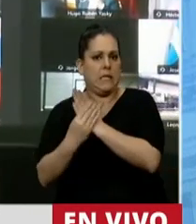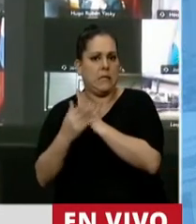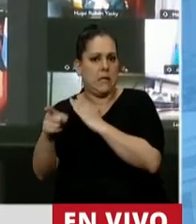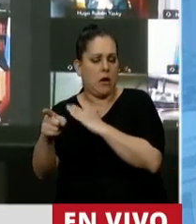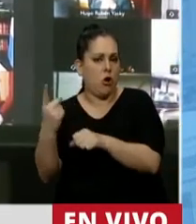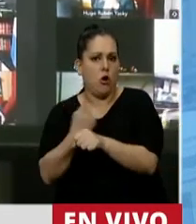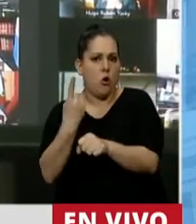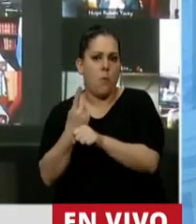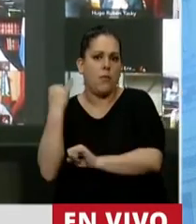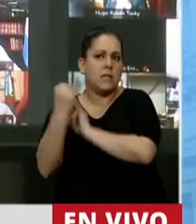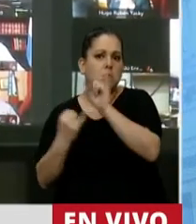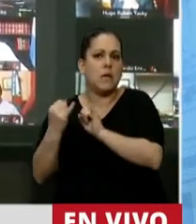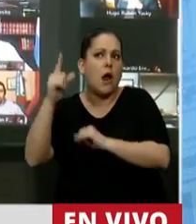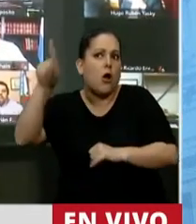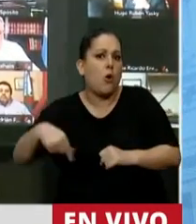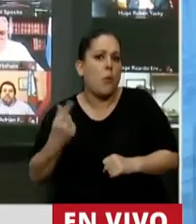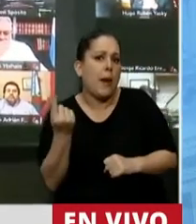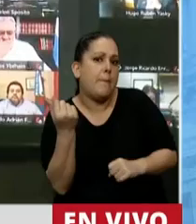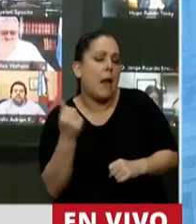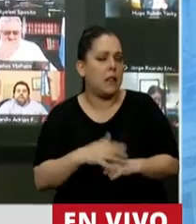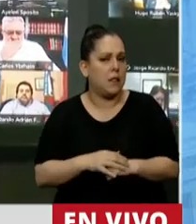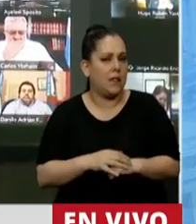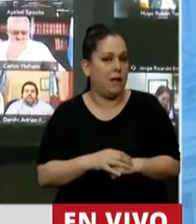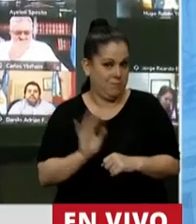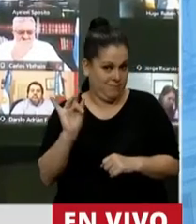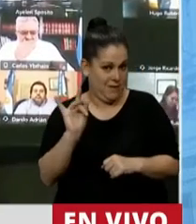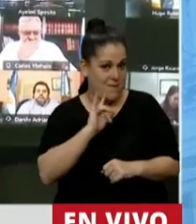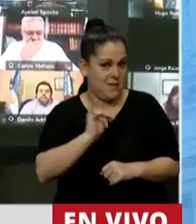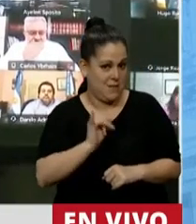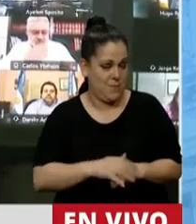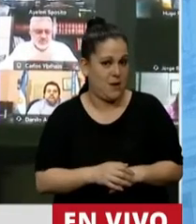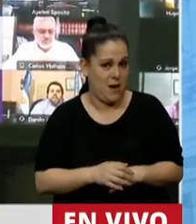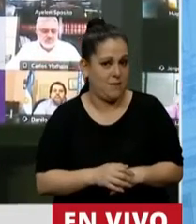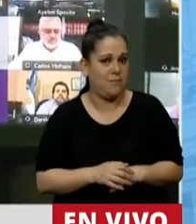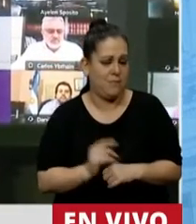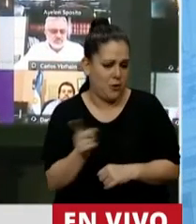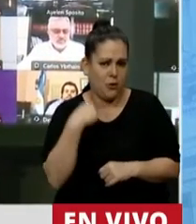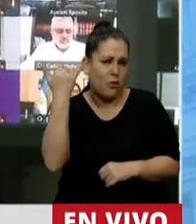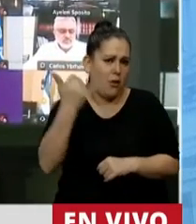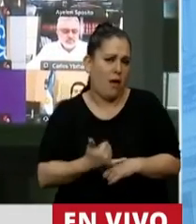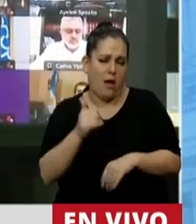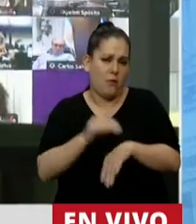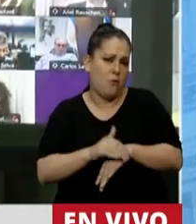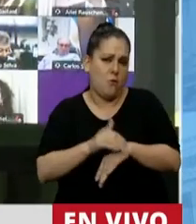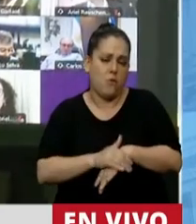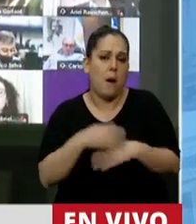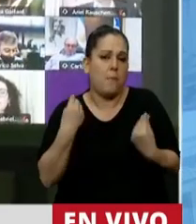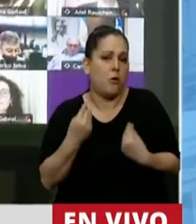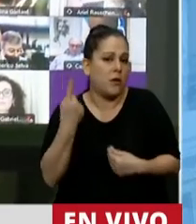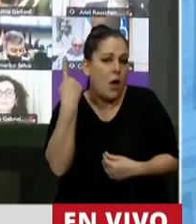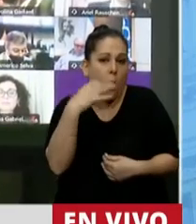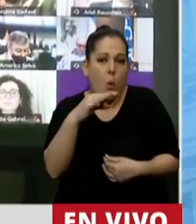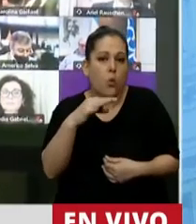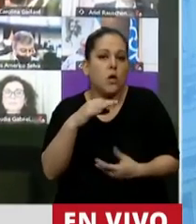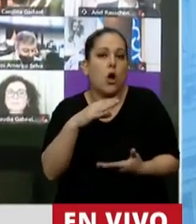justificar los patrimonios? Y creo que acá caemos culpas de ambos lados, porque el único soberano